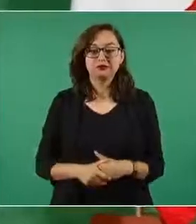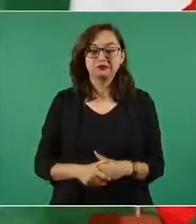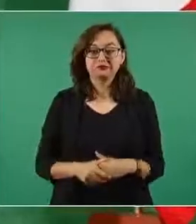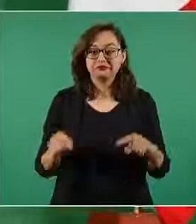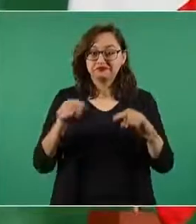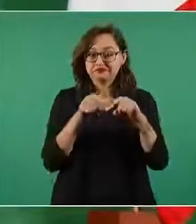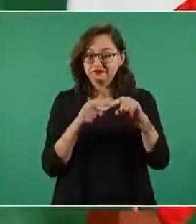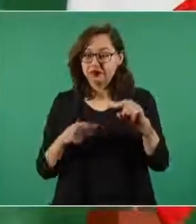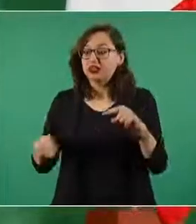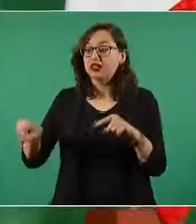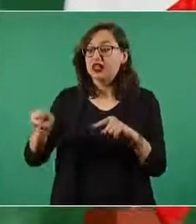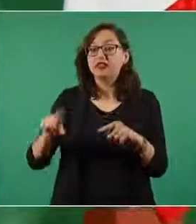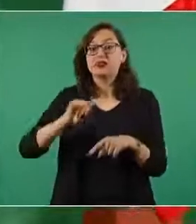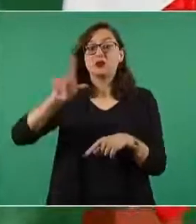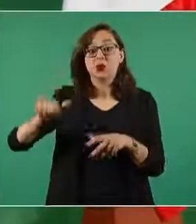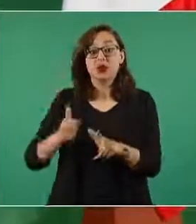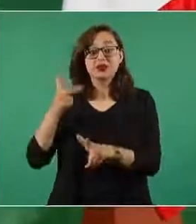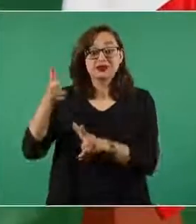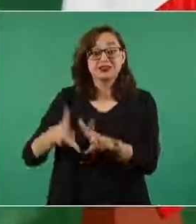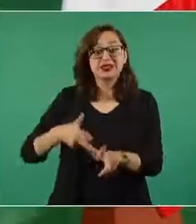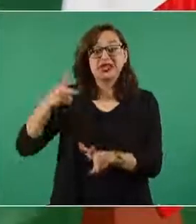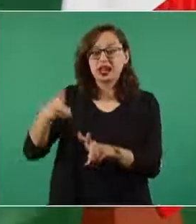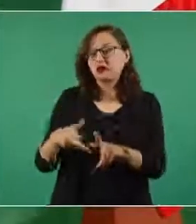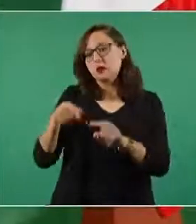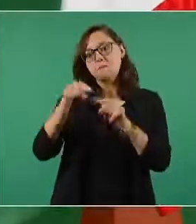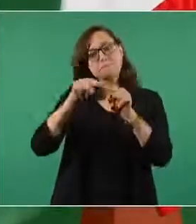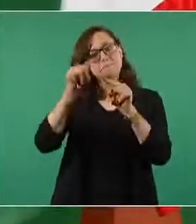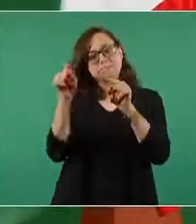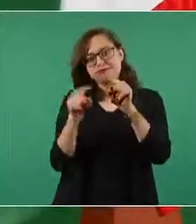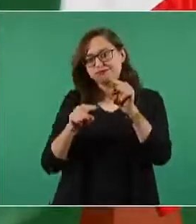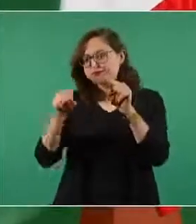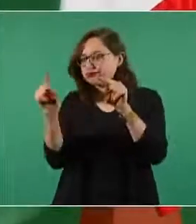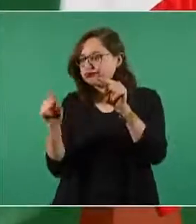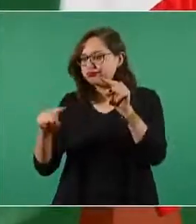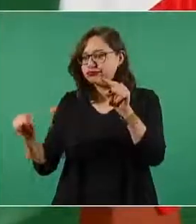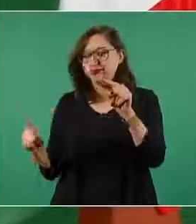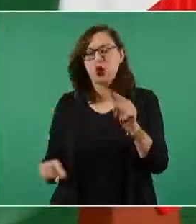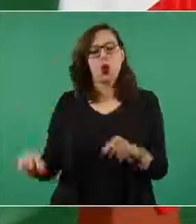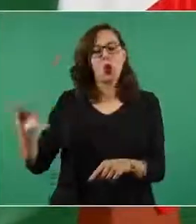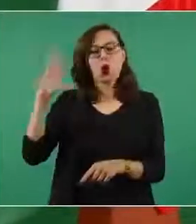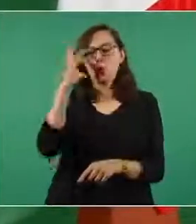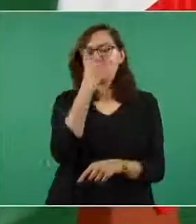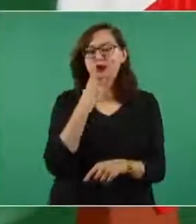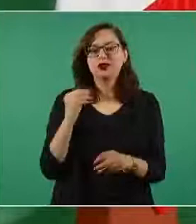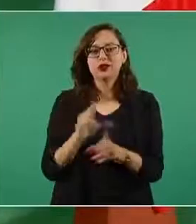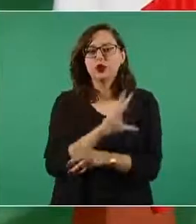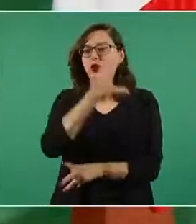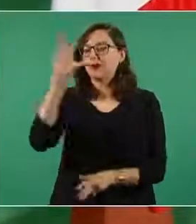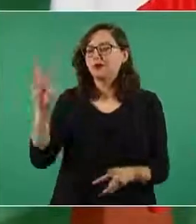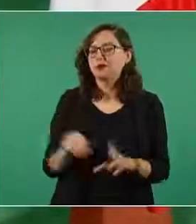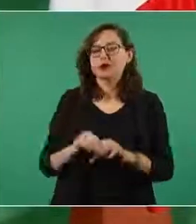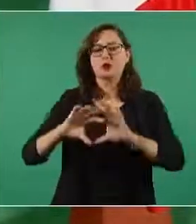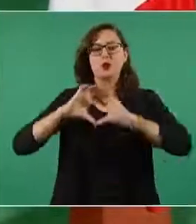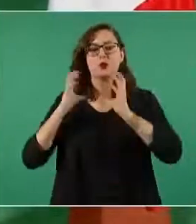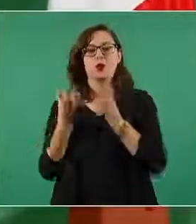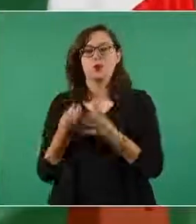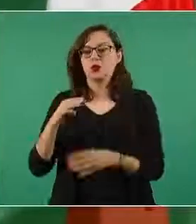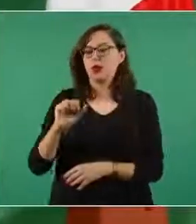para en tren recorrer todo lo que es el mundo maya